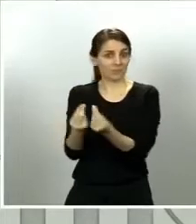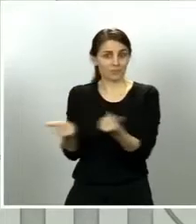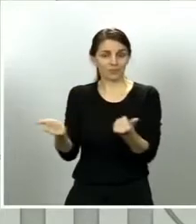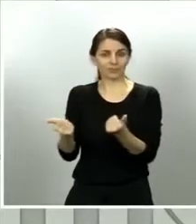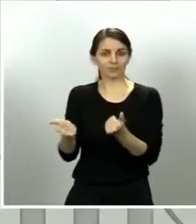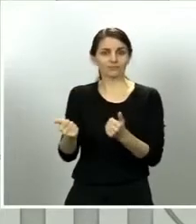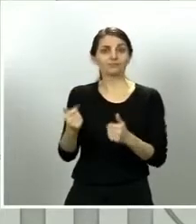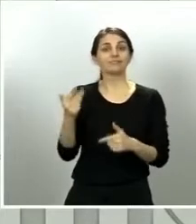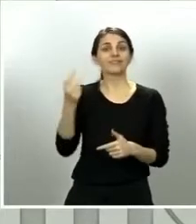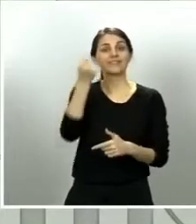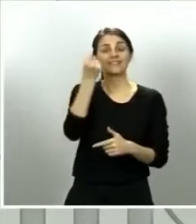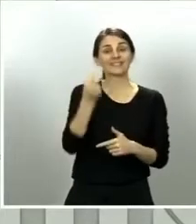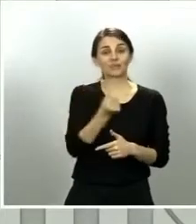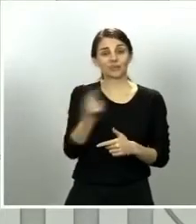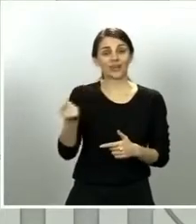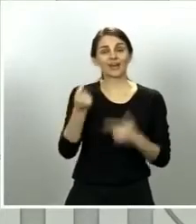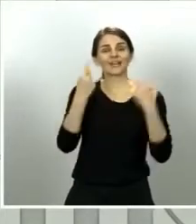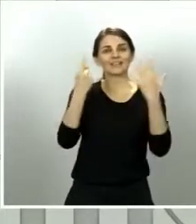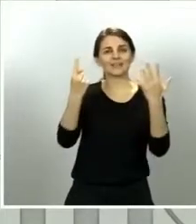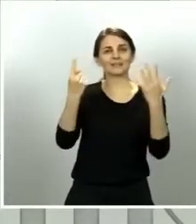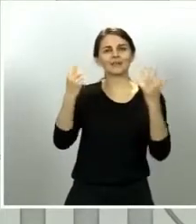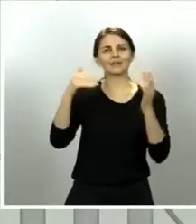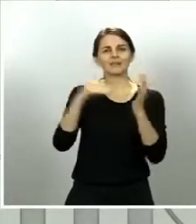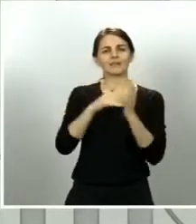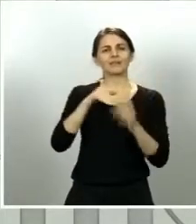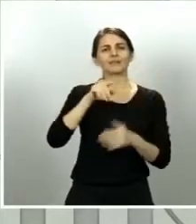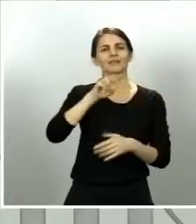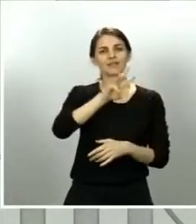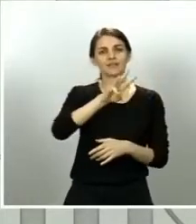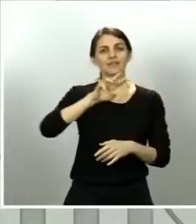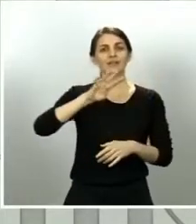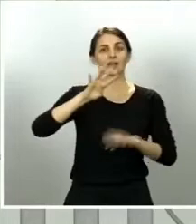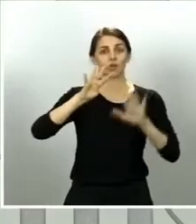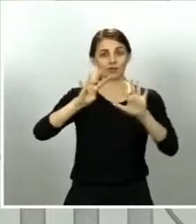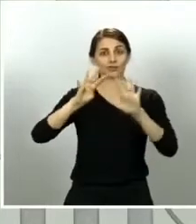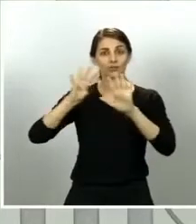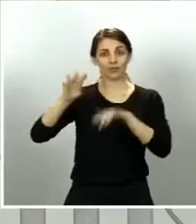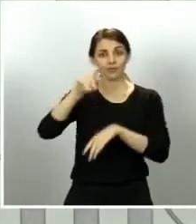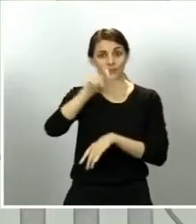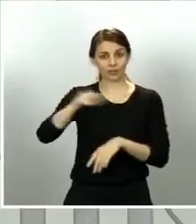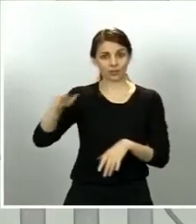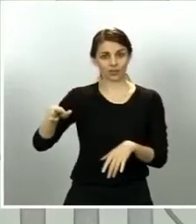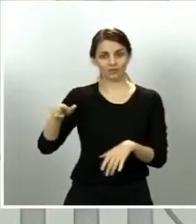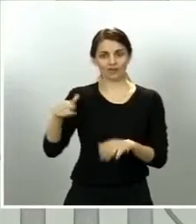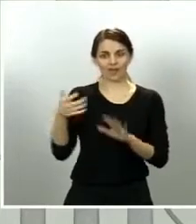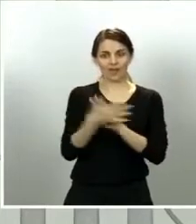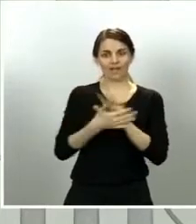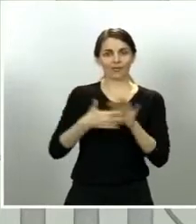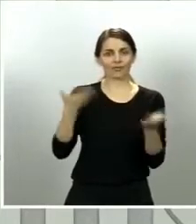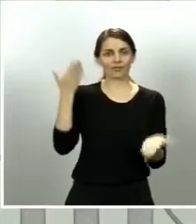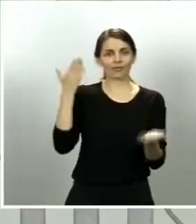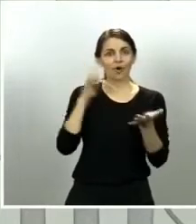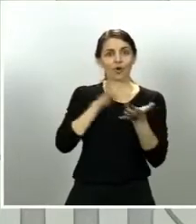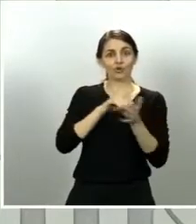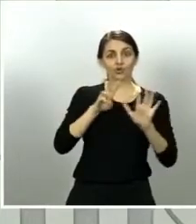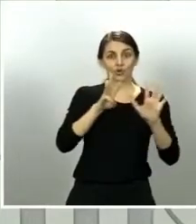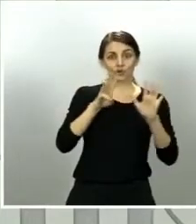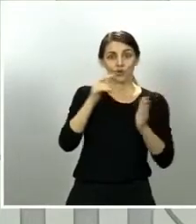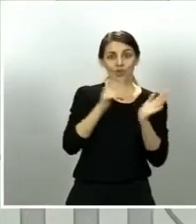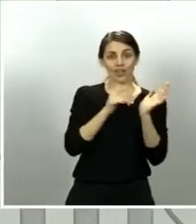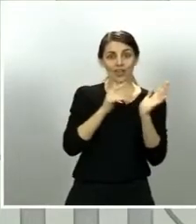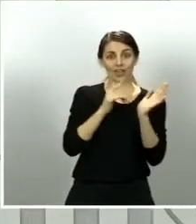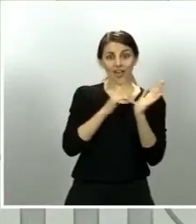.399 personas. Es una cifra espectacular. Es la más alta desde el 8 de abril. En el 8 de abril tuvimos 4